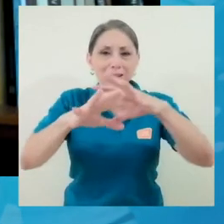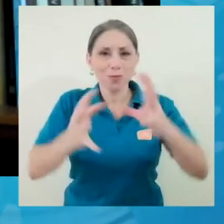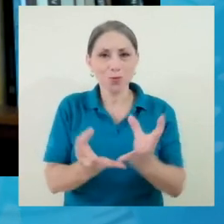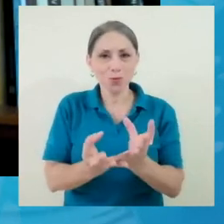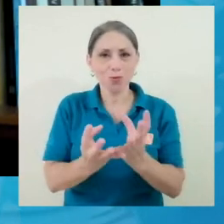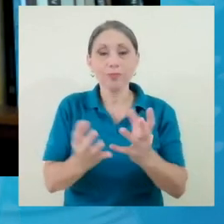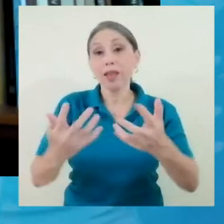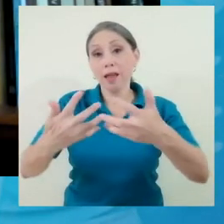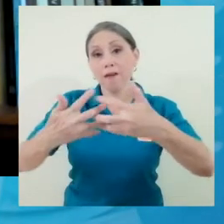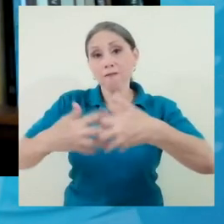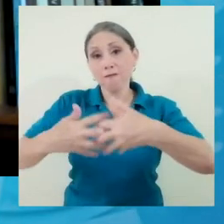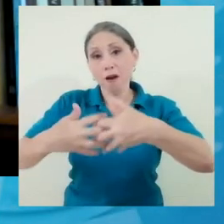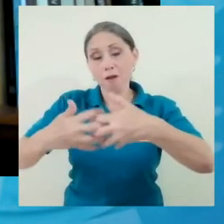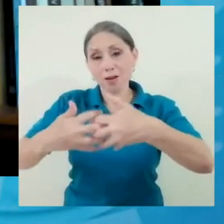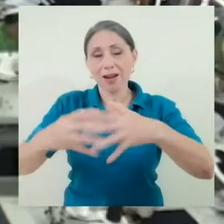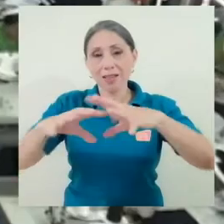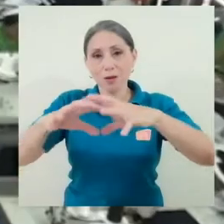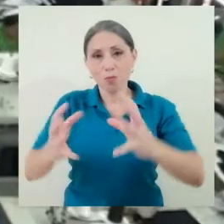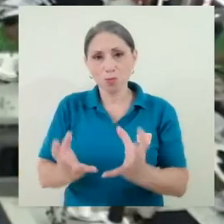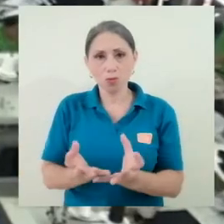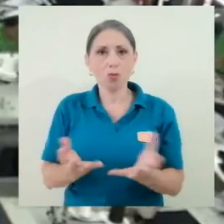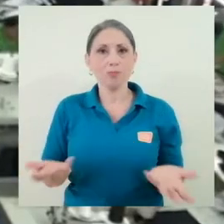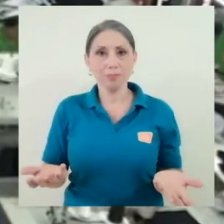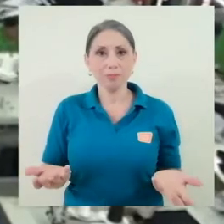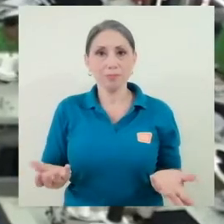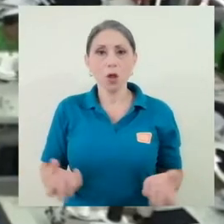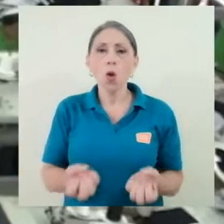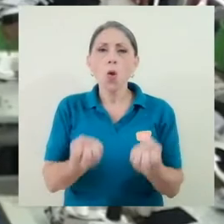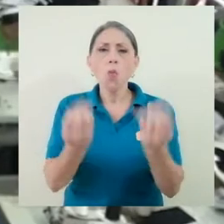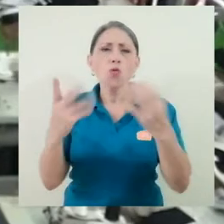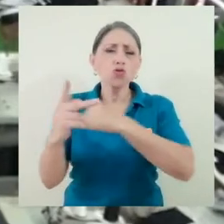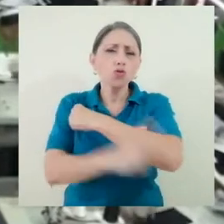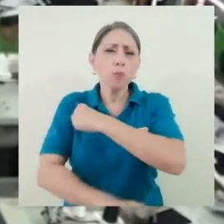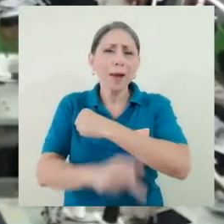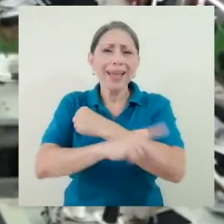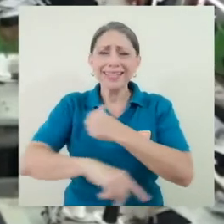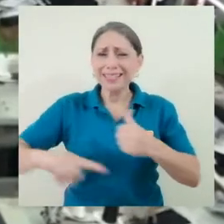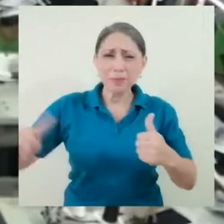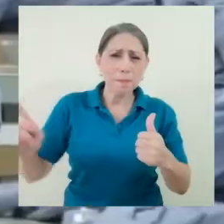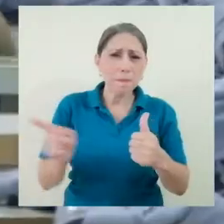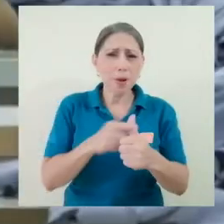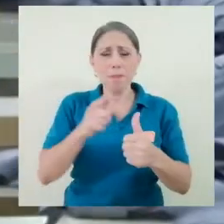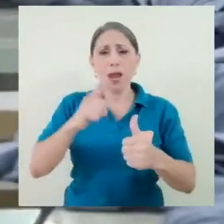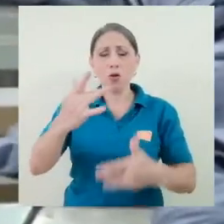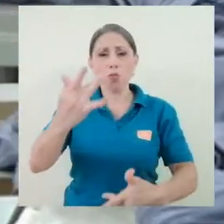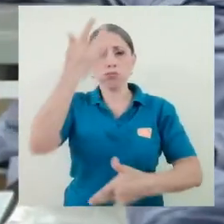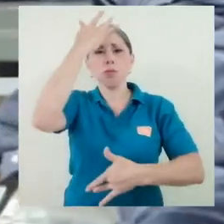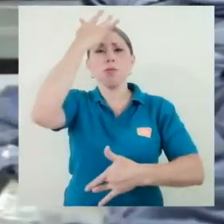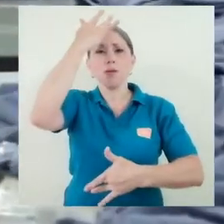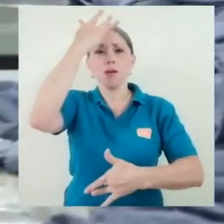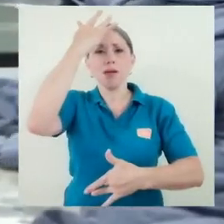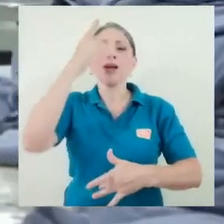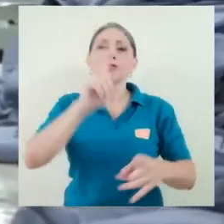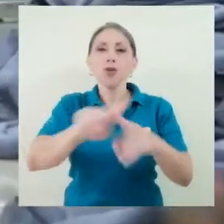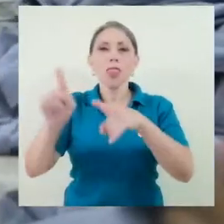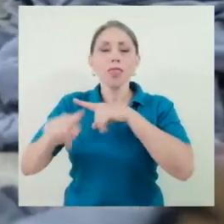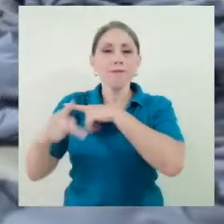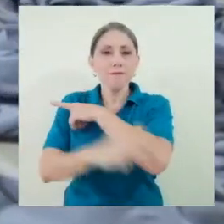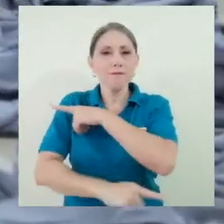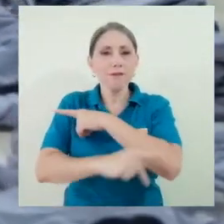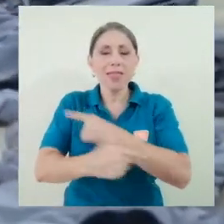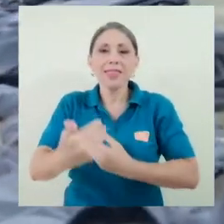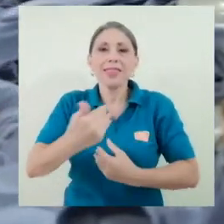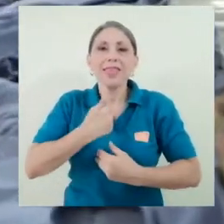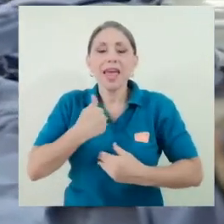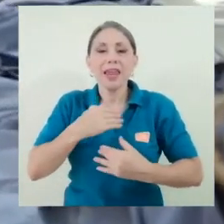Y en ese sentido, muchos de los países que fueron contagiados primero son los que mantienen relaciones